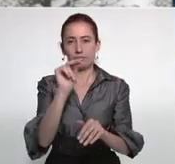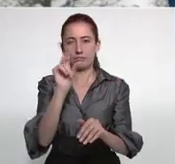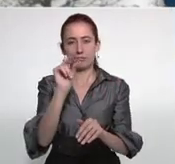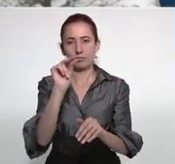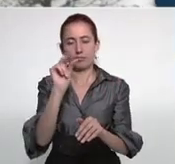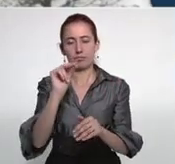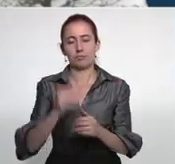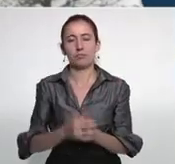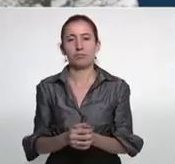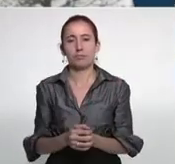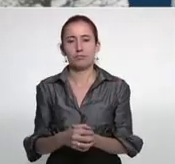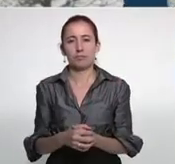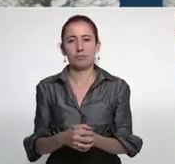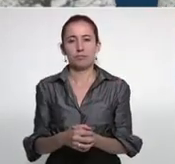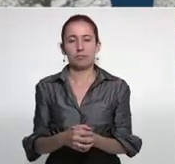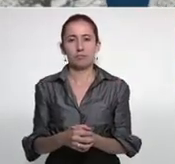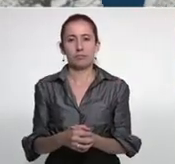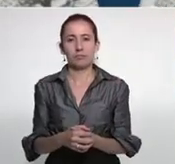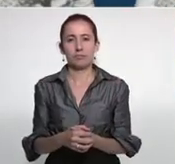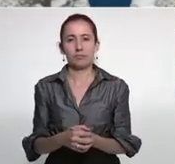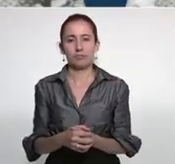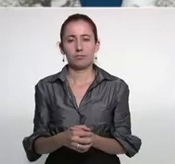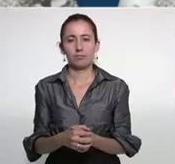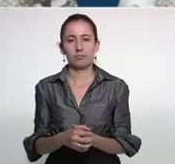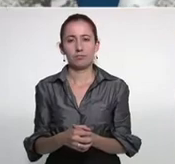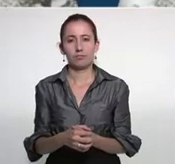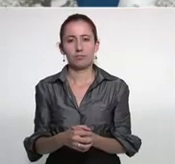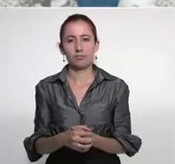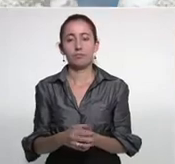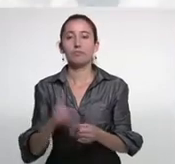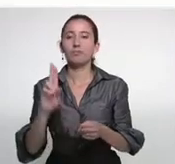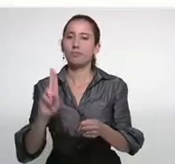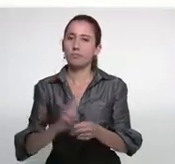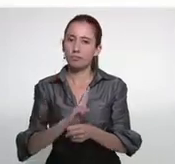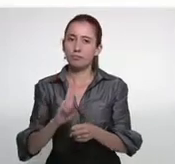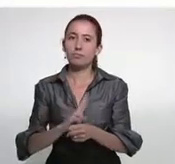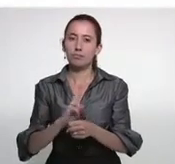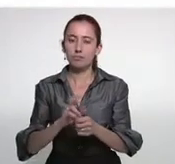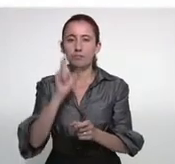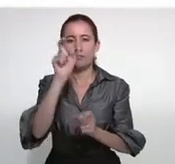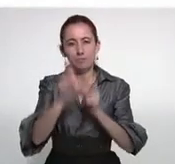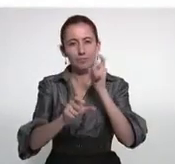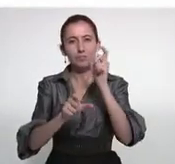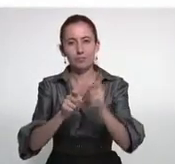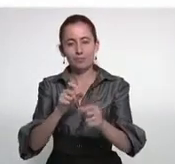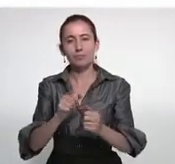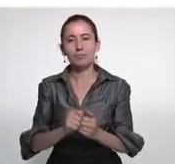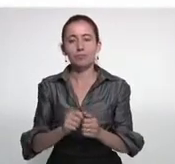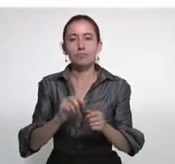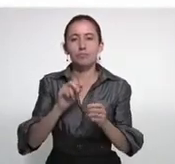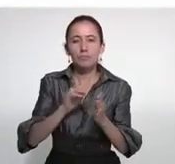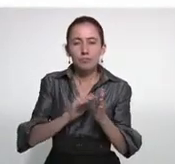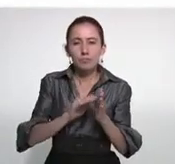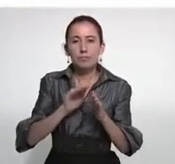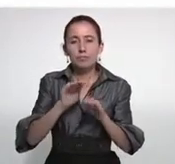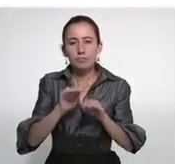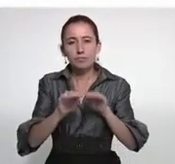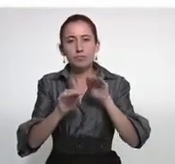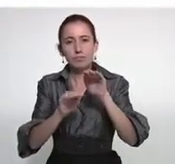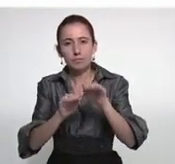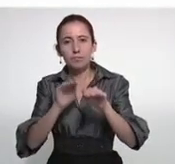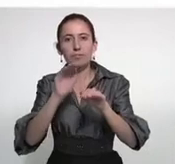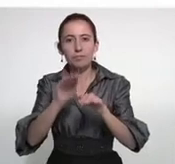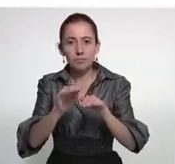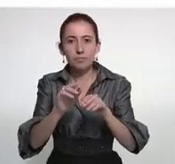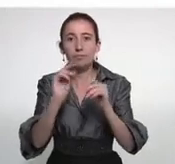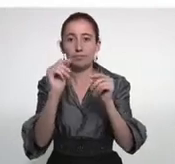o movilización al evacuar a una zona segura. Usualmente, estas personas caminan despacio, de modo que,